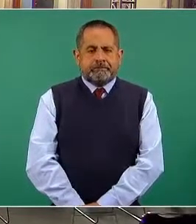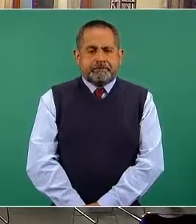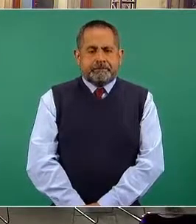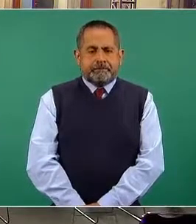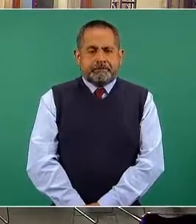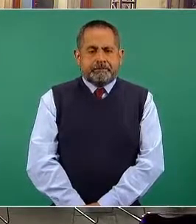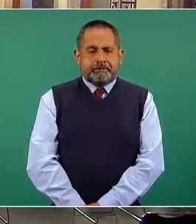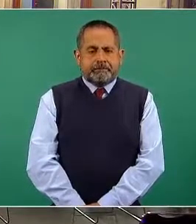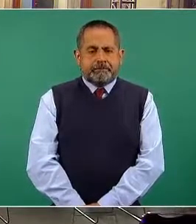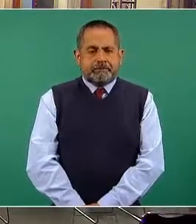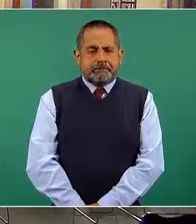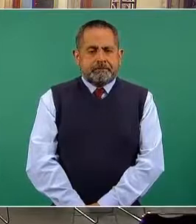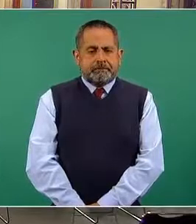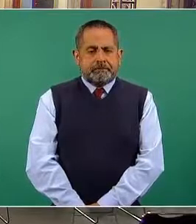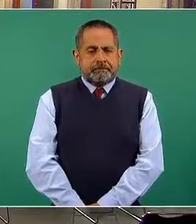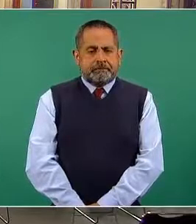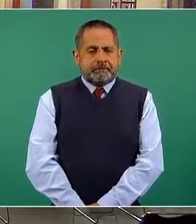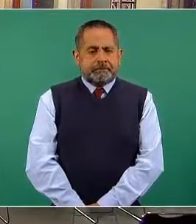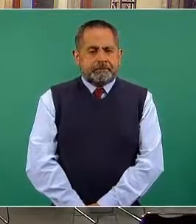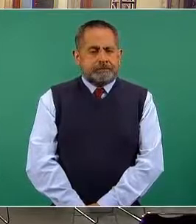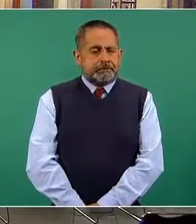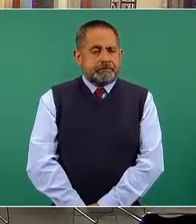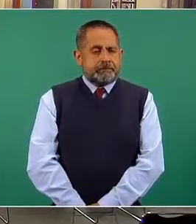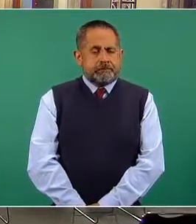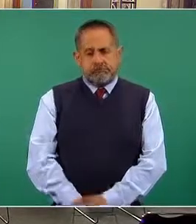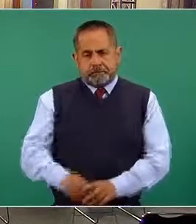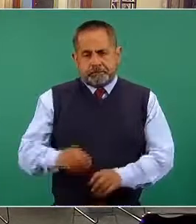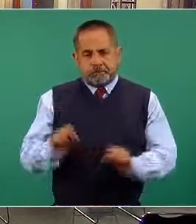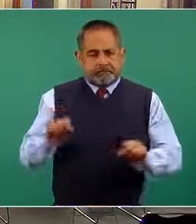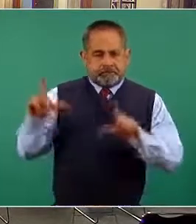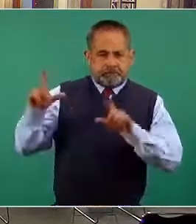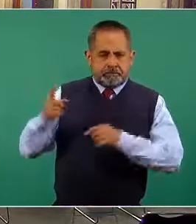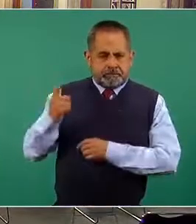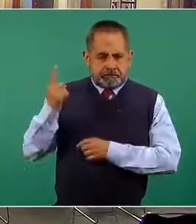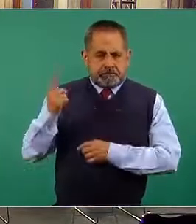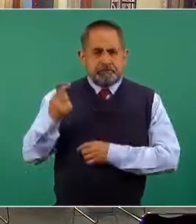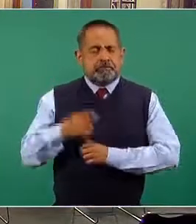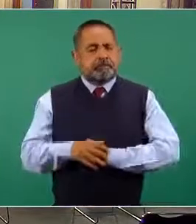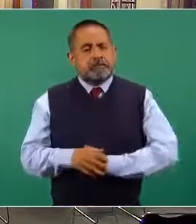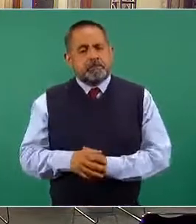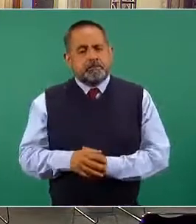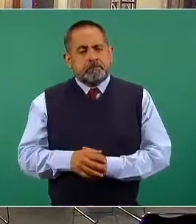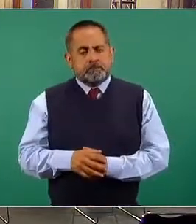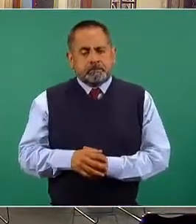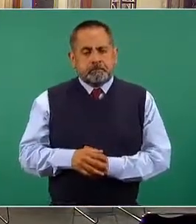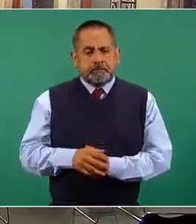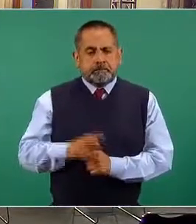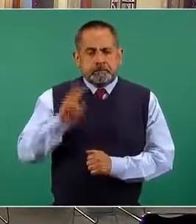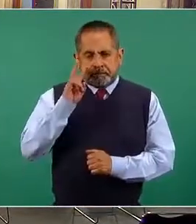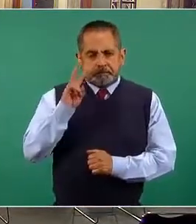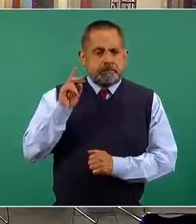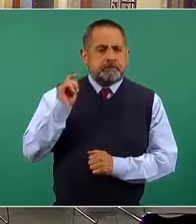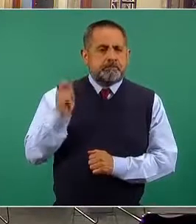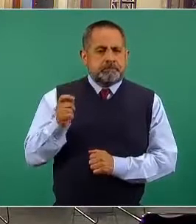Vamos a ver la primera diapositiva, en donde observamos